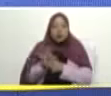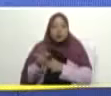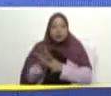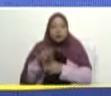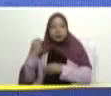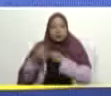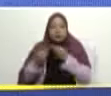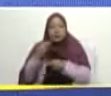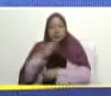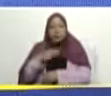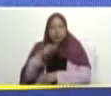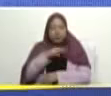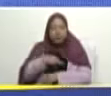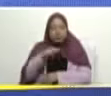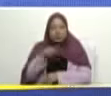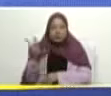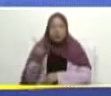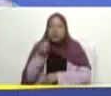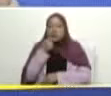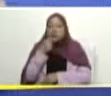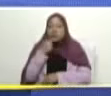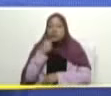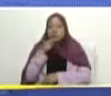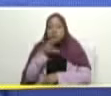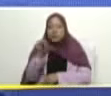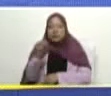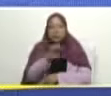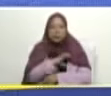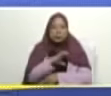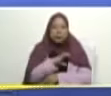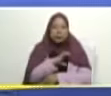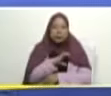creé una gran misión Venezuela bella el 30 de enero